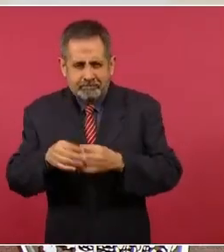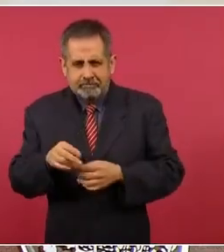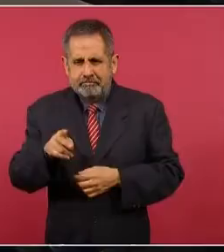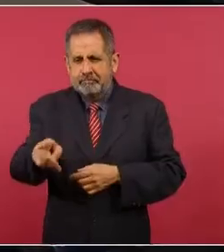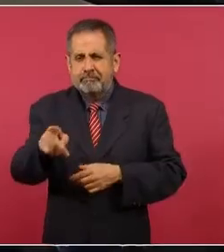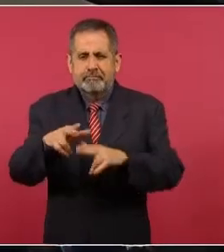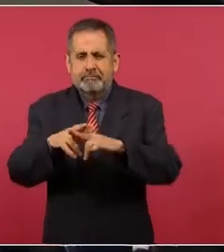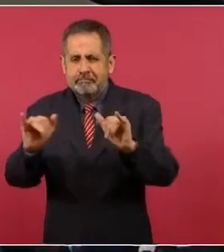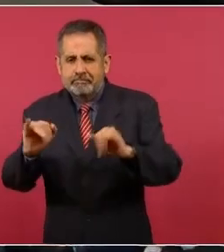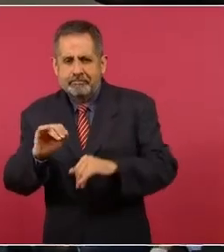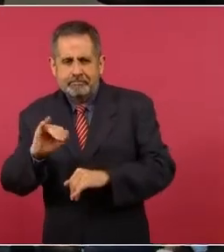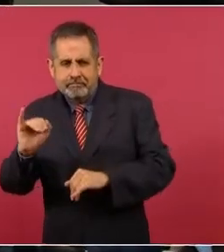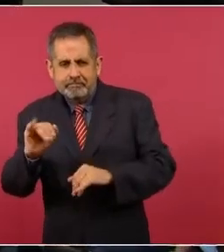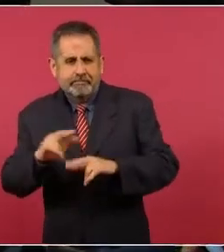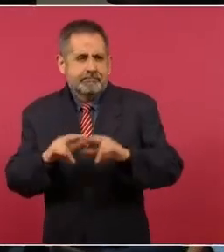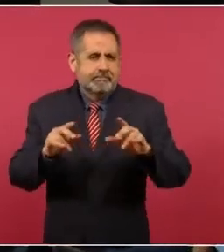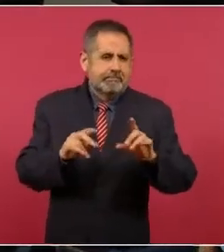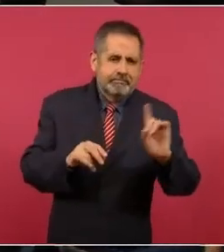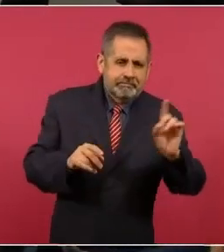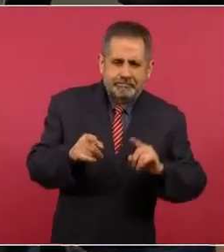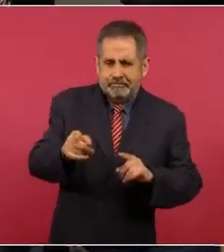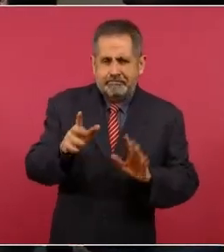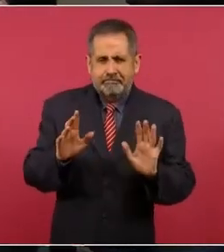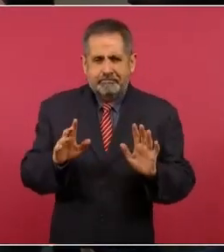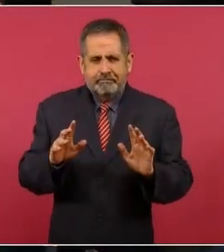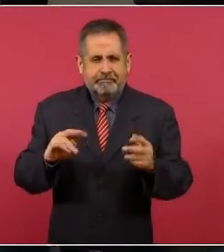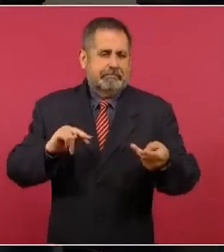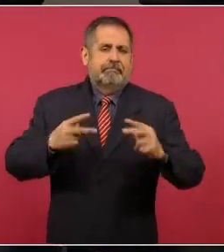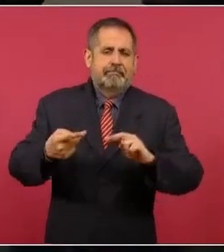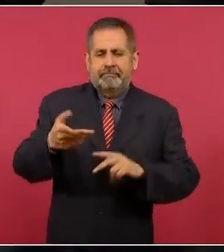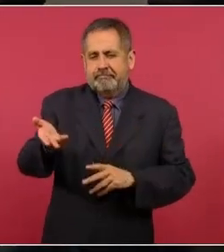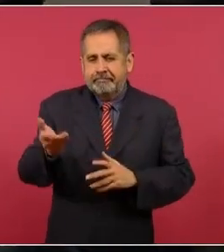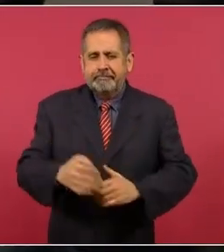son ni de izquierda ni de derecha, sino todo lo contrario.